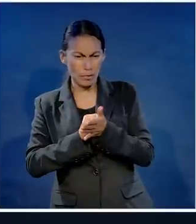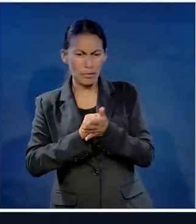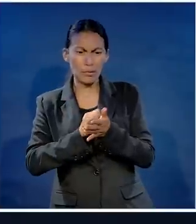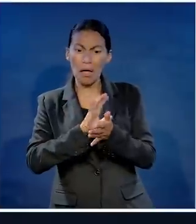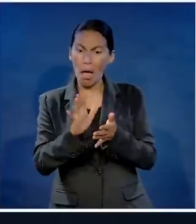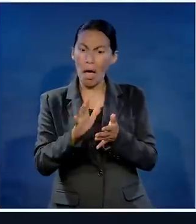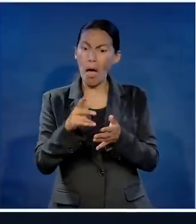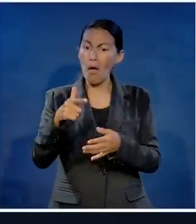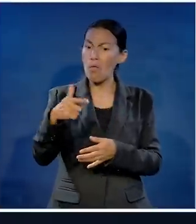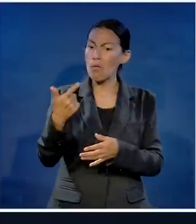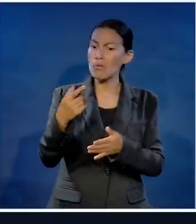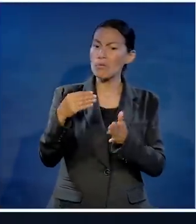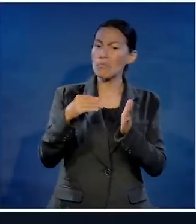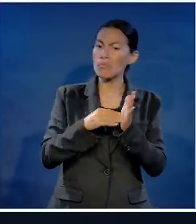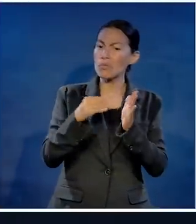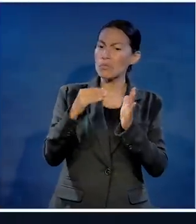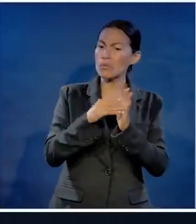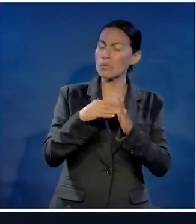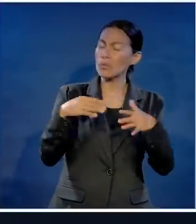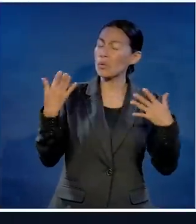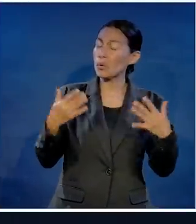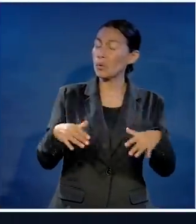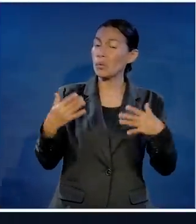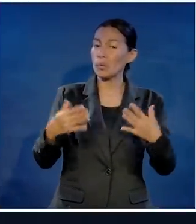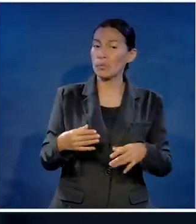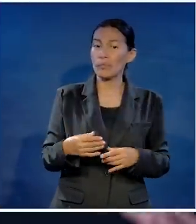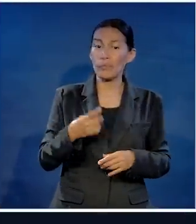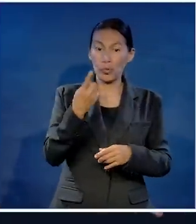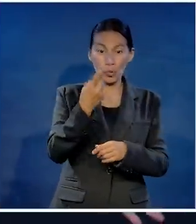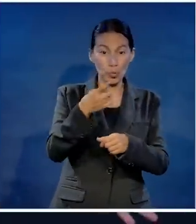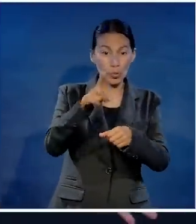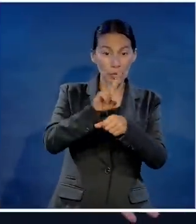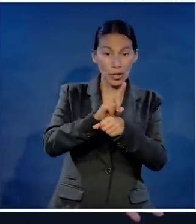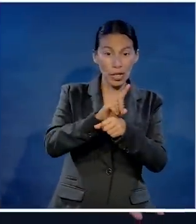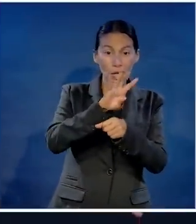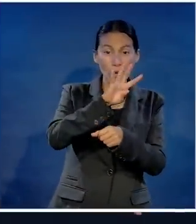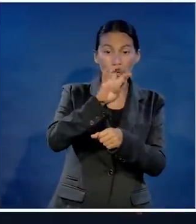ya tengo 12 millones en mi cuenta. Por día,